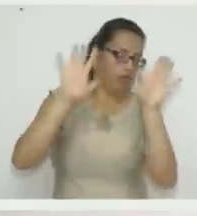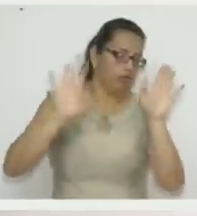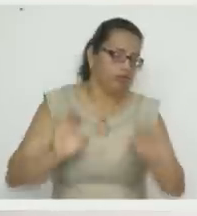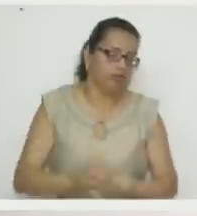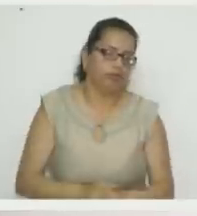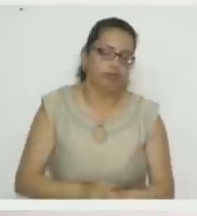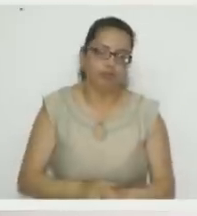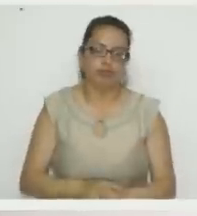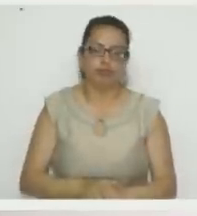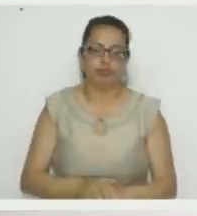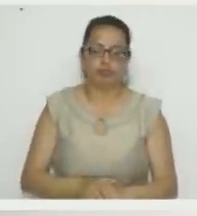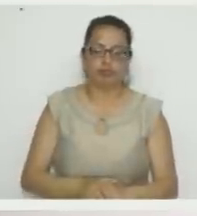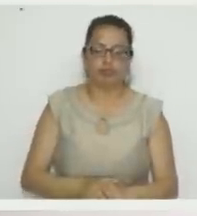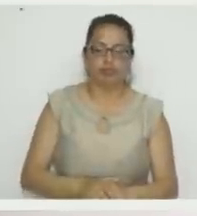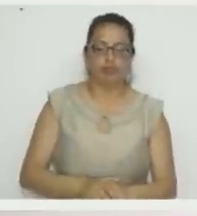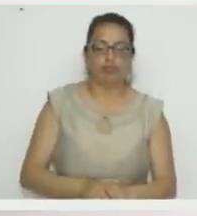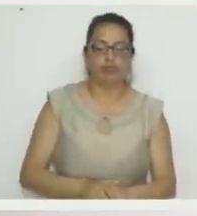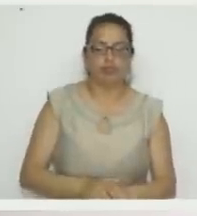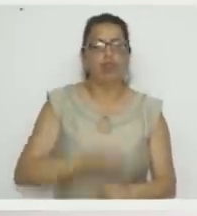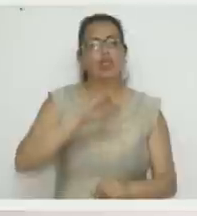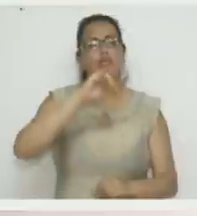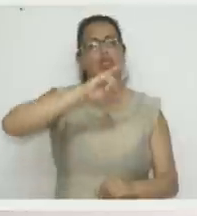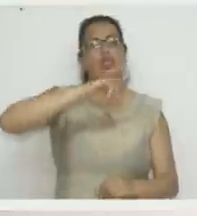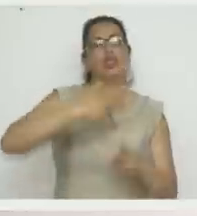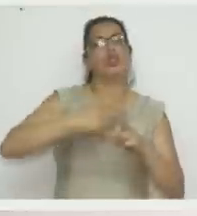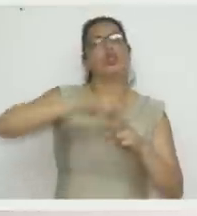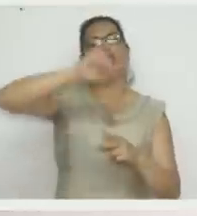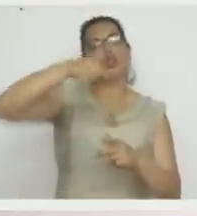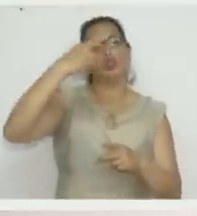nombre? Joana. Joana.